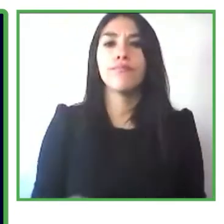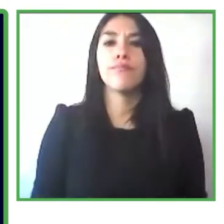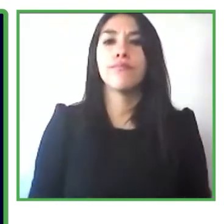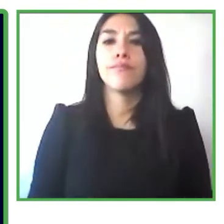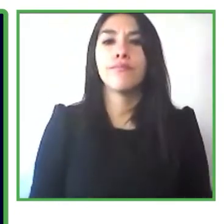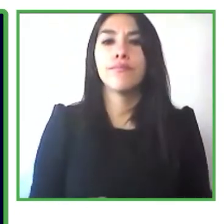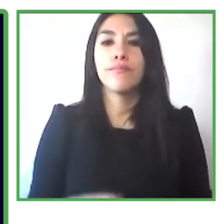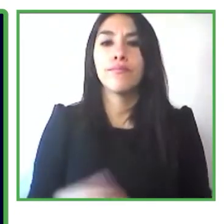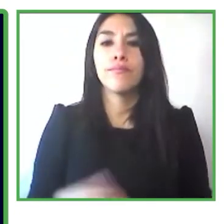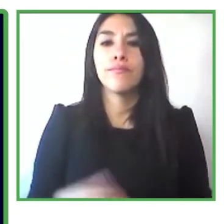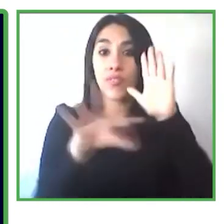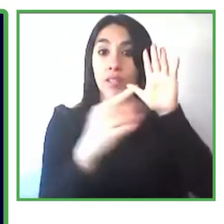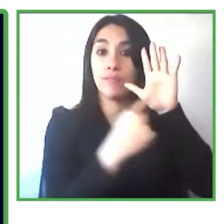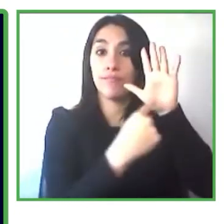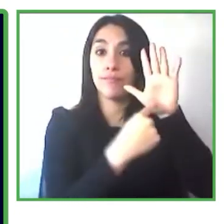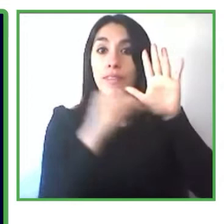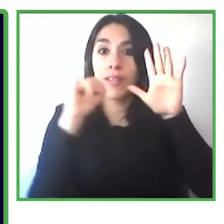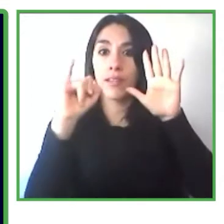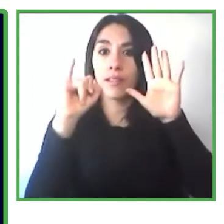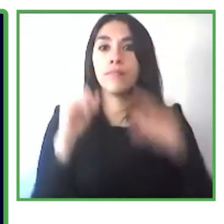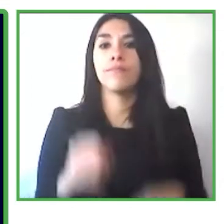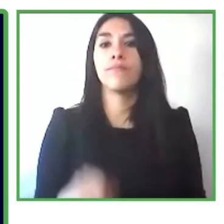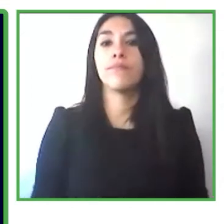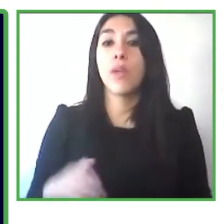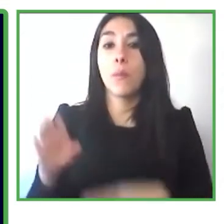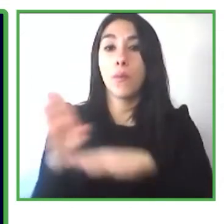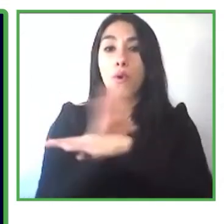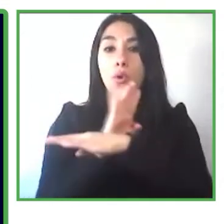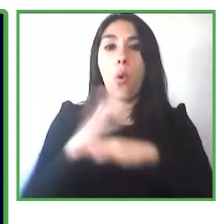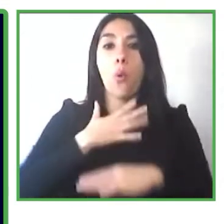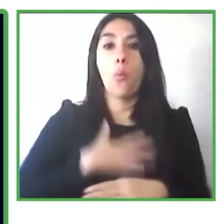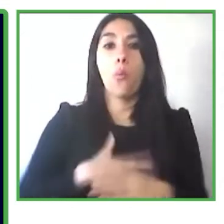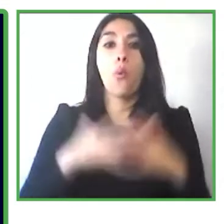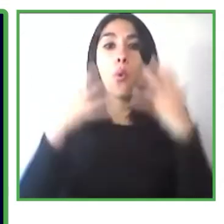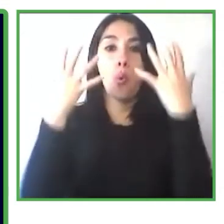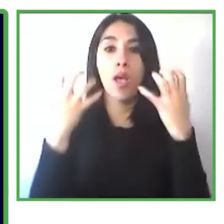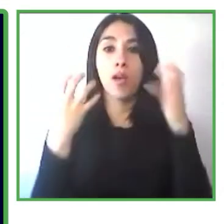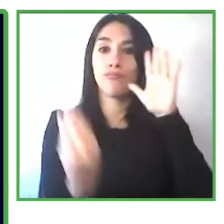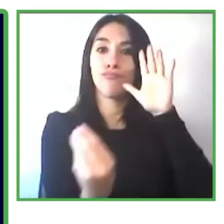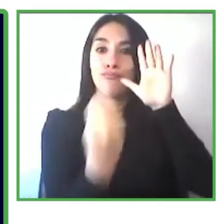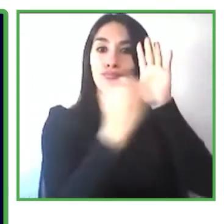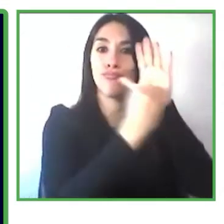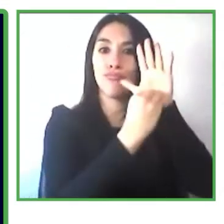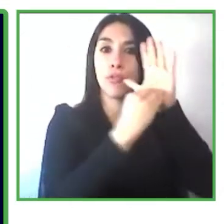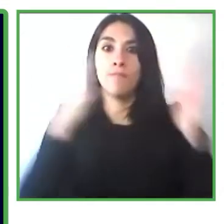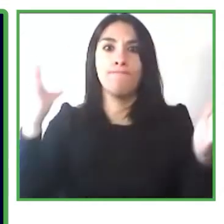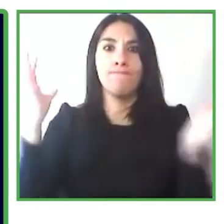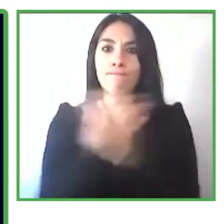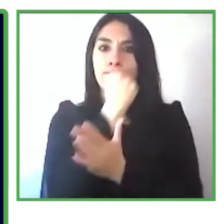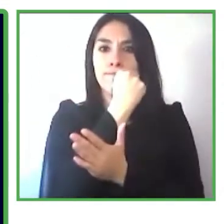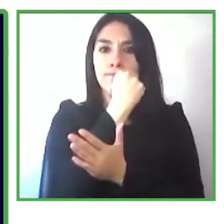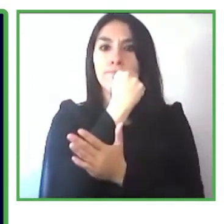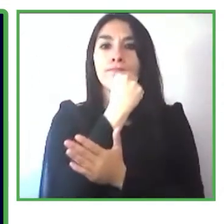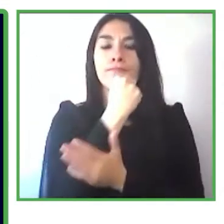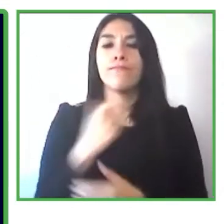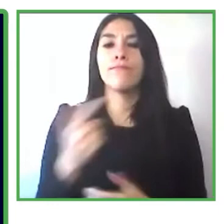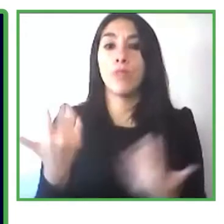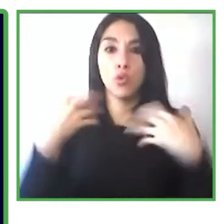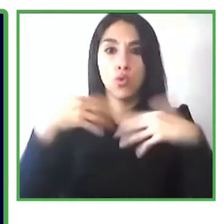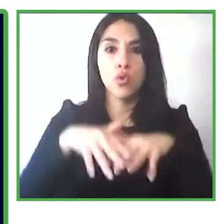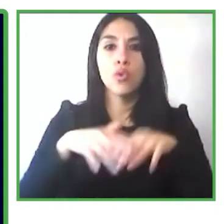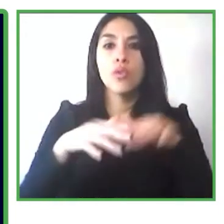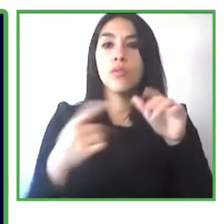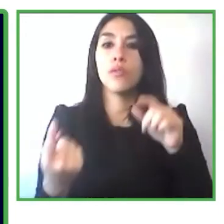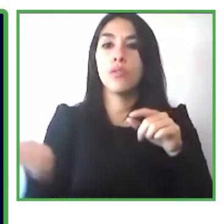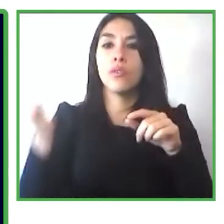que quieran obtener el sello tendrán que formar parte de la red SUMA y participar de al menos una capacitación sobre derechos y